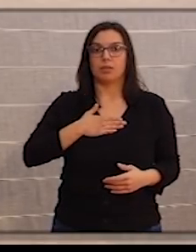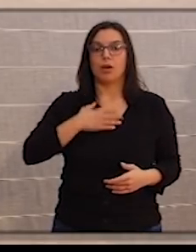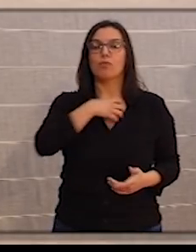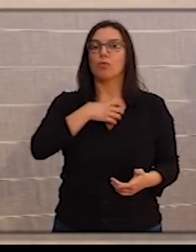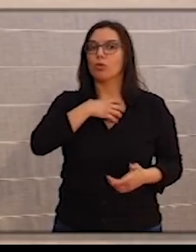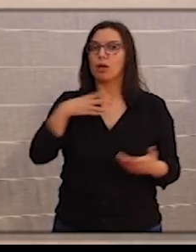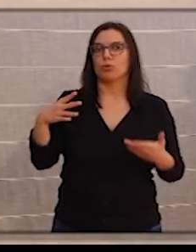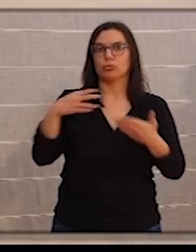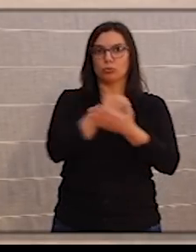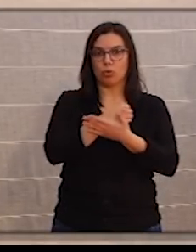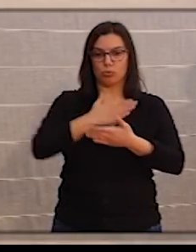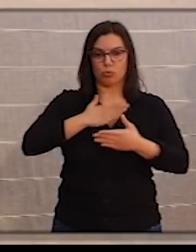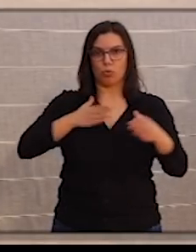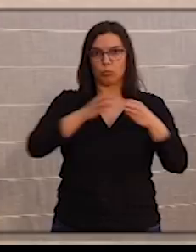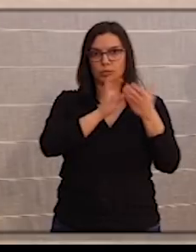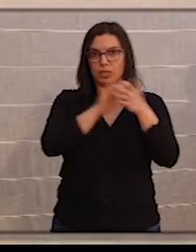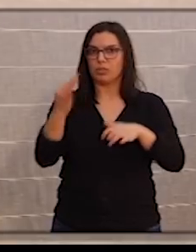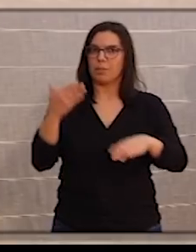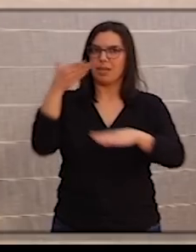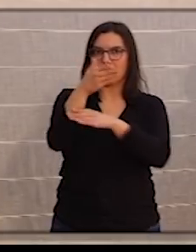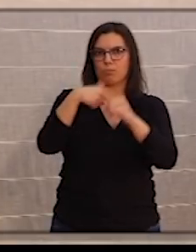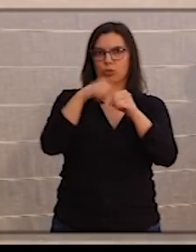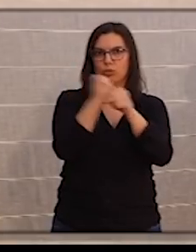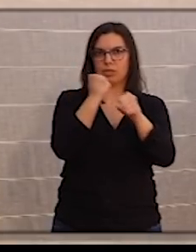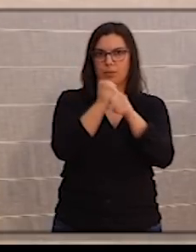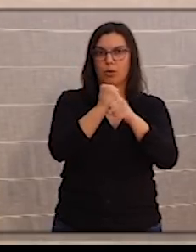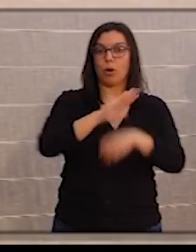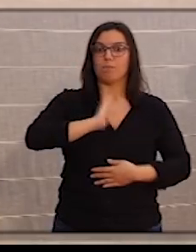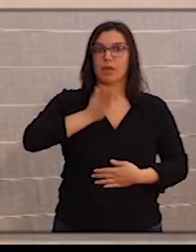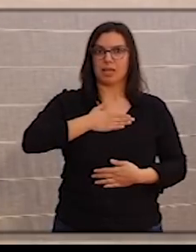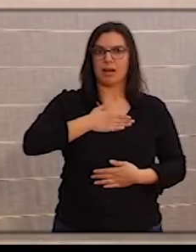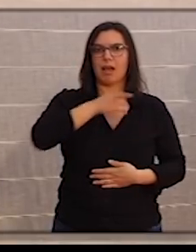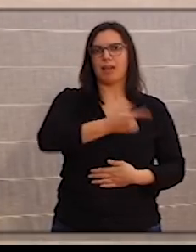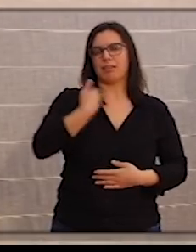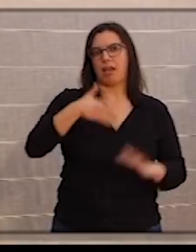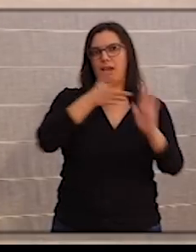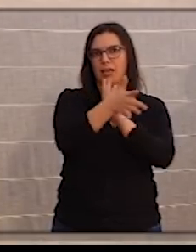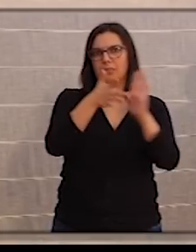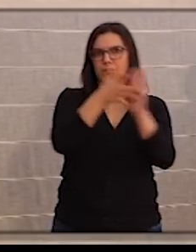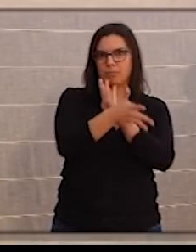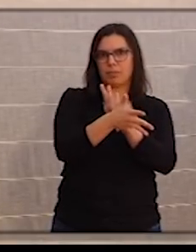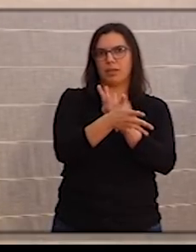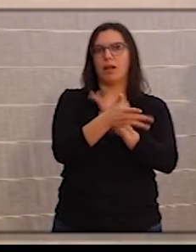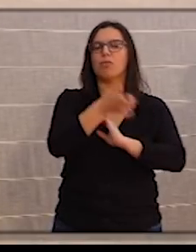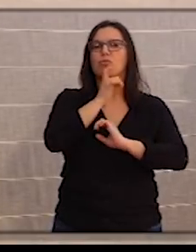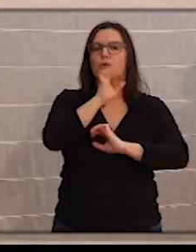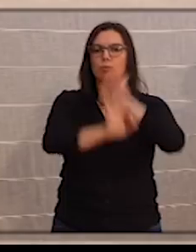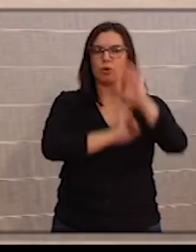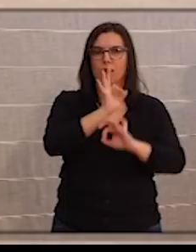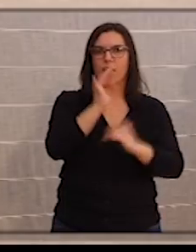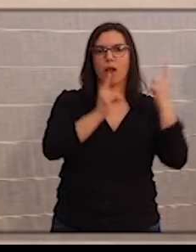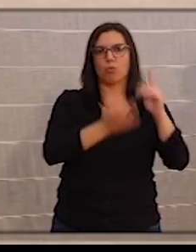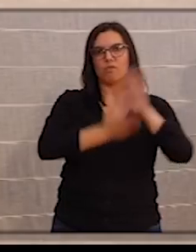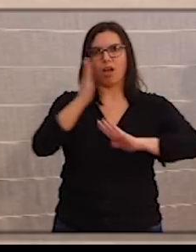los empleados públicos de la Junta de Castilla y León a su lugar de trabajo y mañana tendrán conocimiento de quién debe volver a su